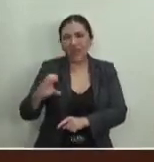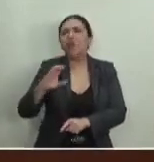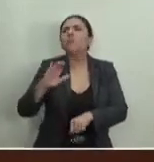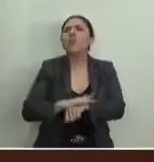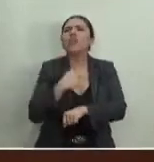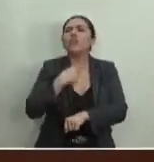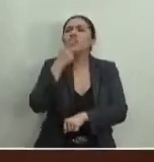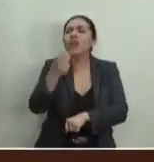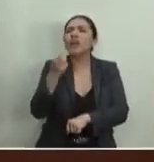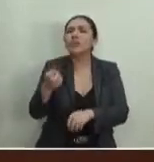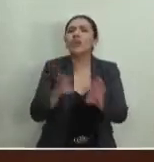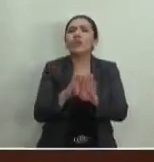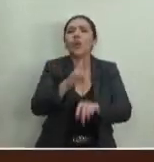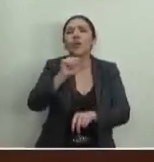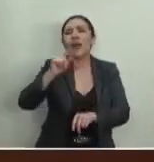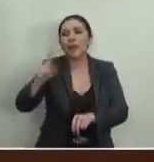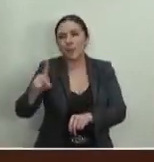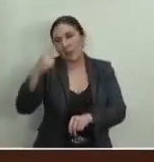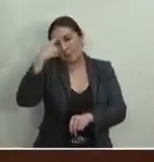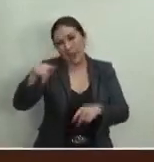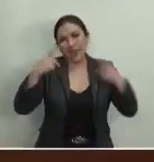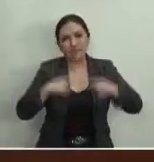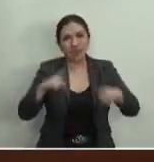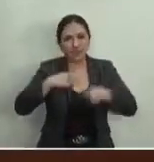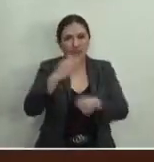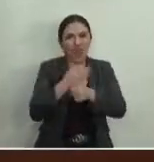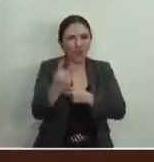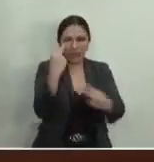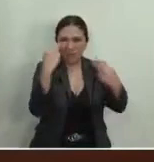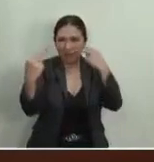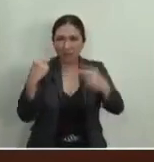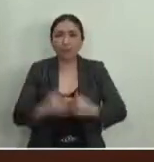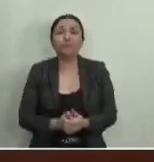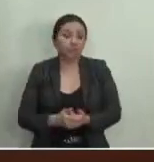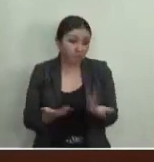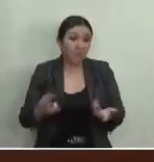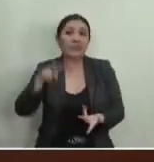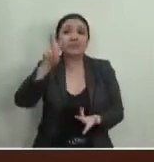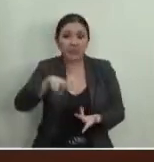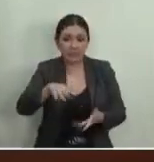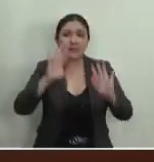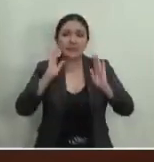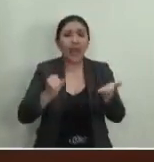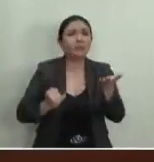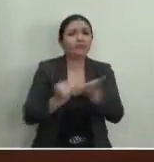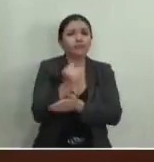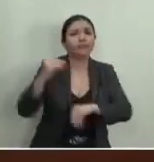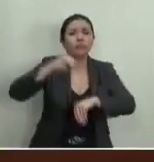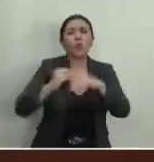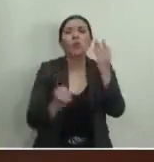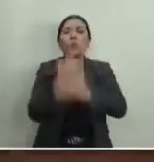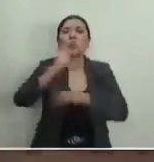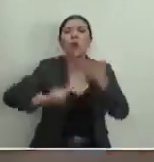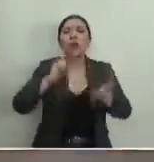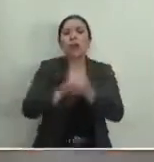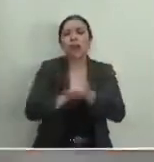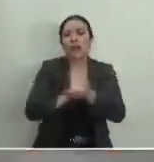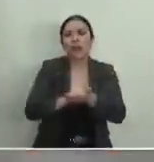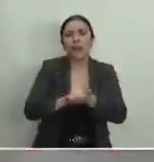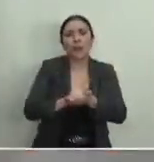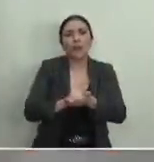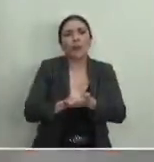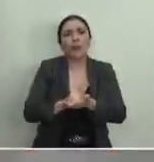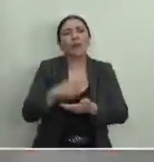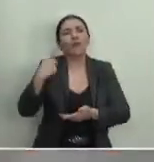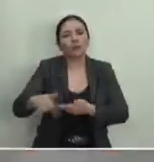qué nos referimos al recurso de reconsideración para las personas que nos escuchan. Si bien es cierto que se promulgó una nueva ley que es la ley de los medios que no establece el